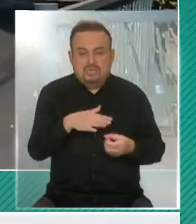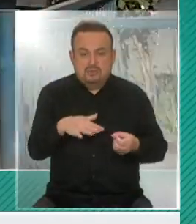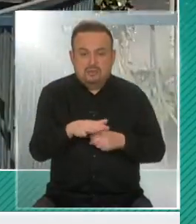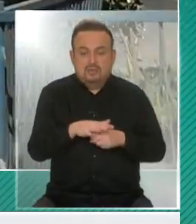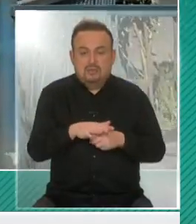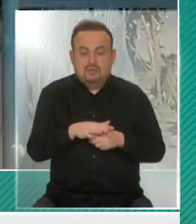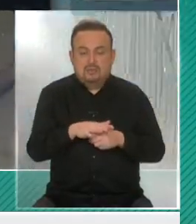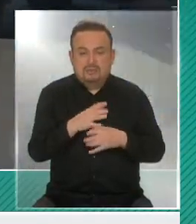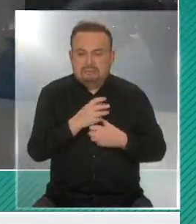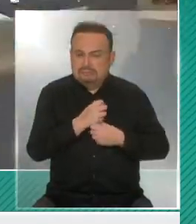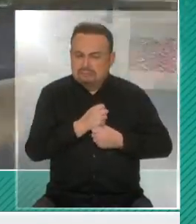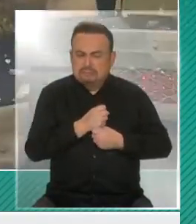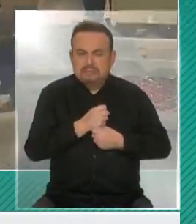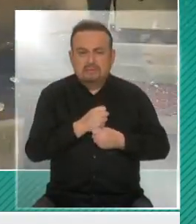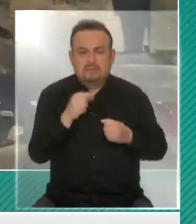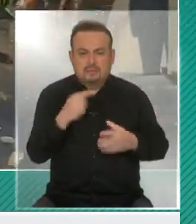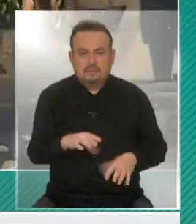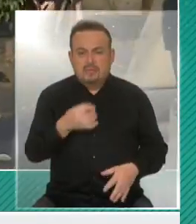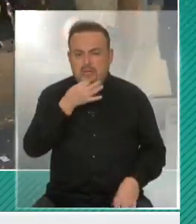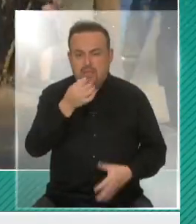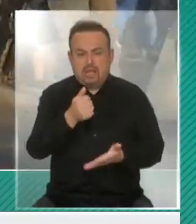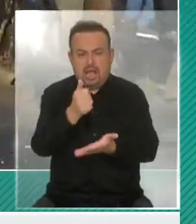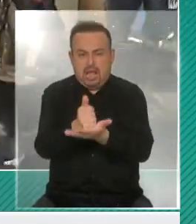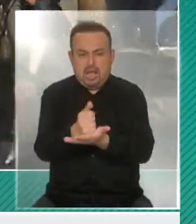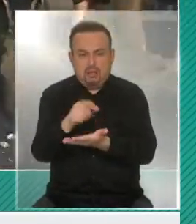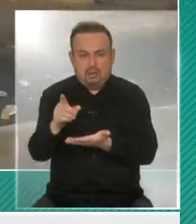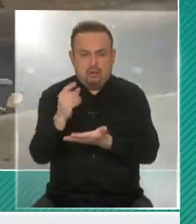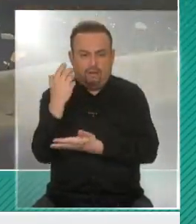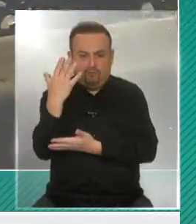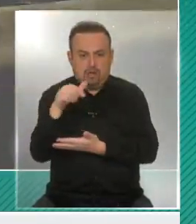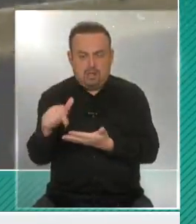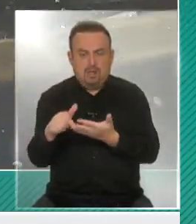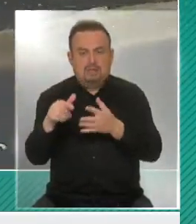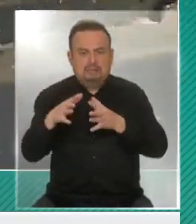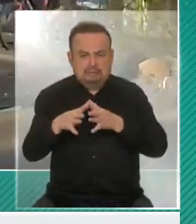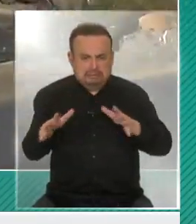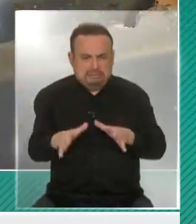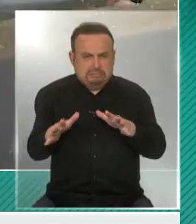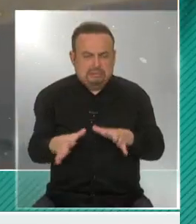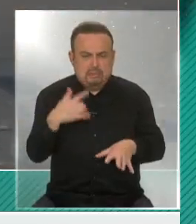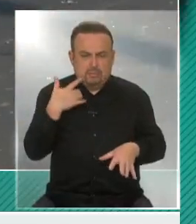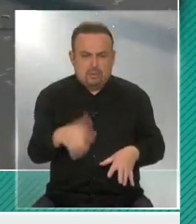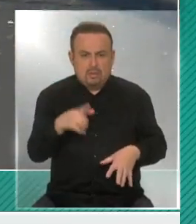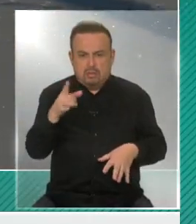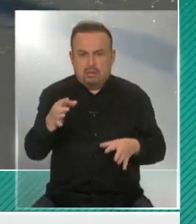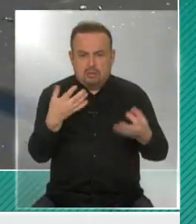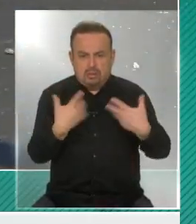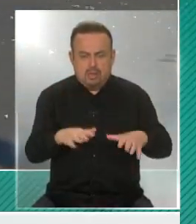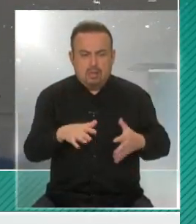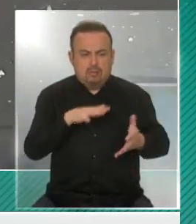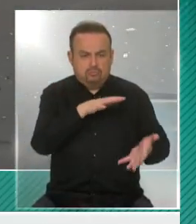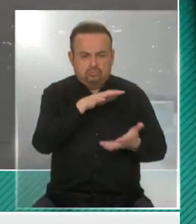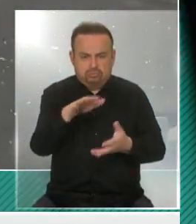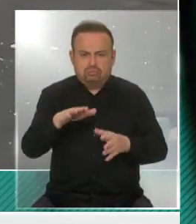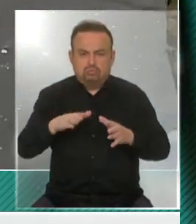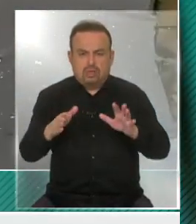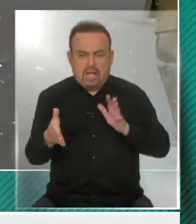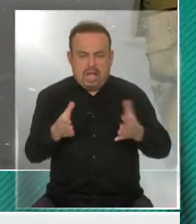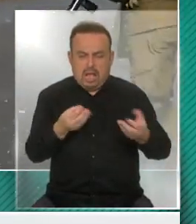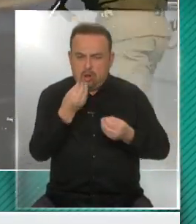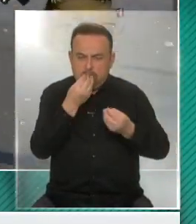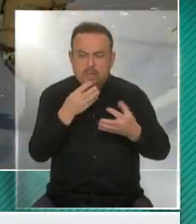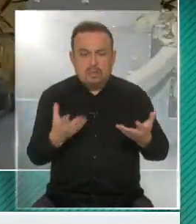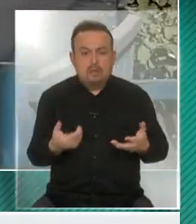angustiosa. Hablé hoy día con el alcalde de la comuna, que también está haciendo un esfuerzo muy importante. Me comentó que se han entregado apoyos, cajas de alimento.